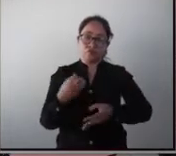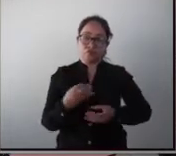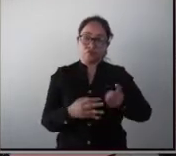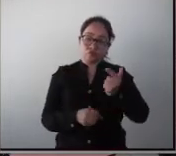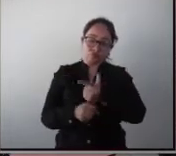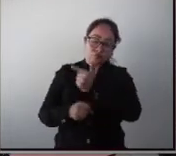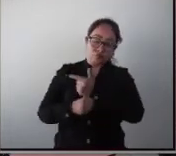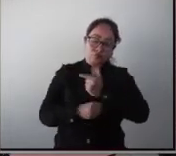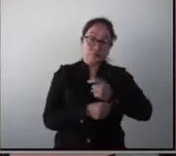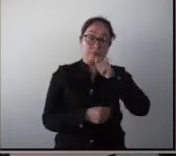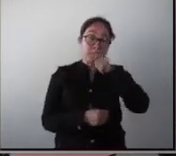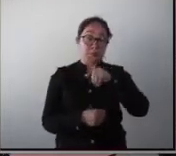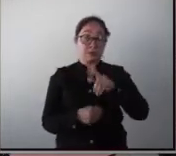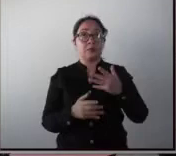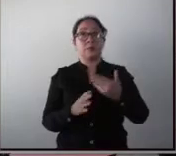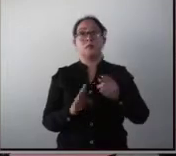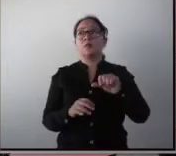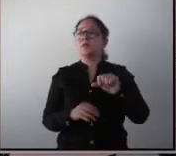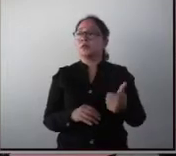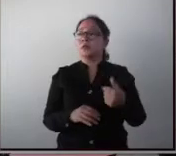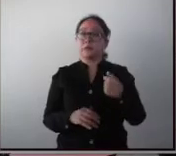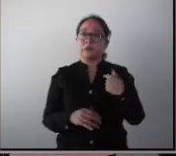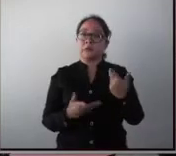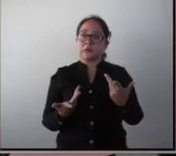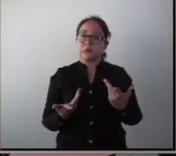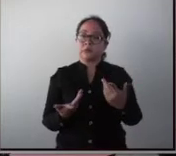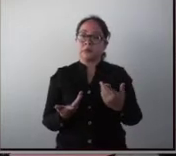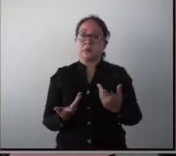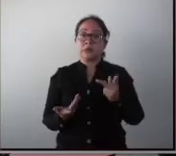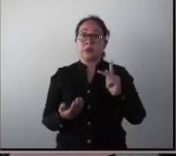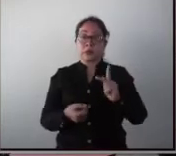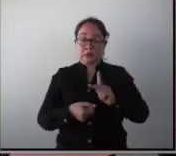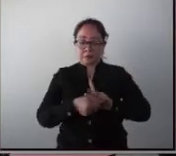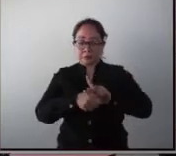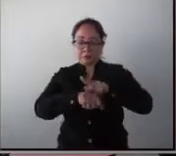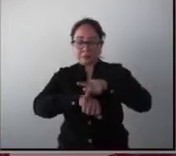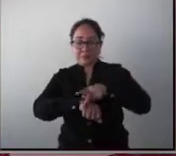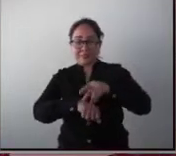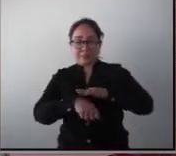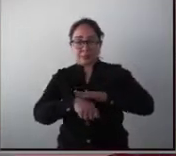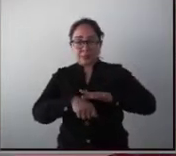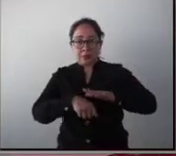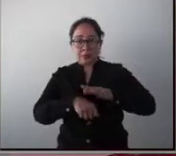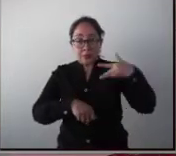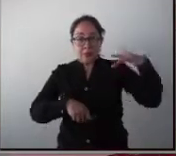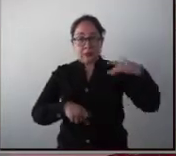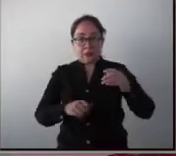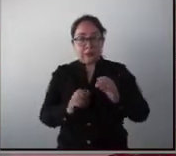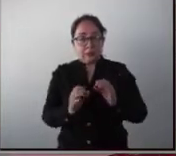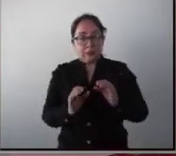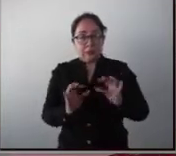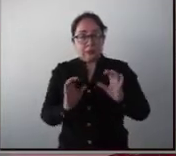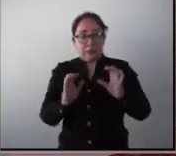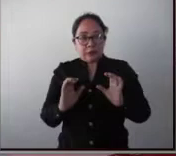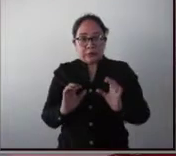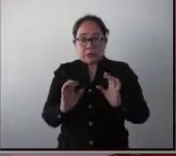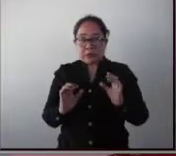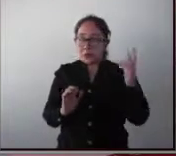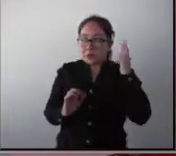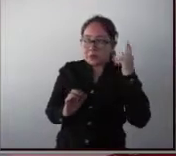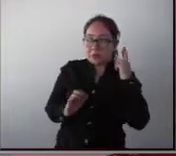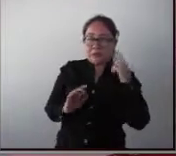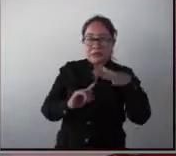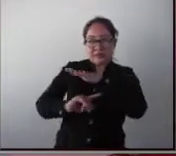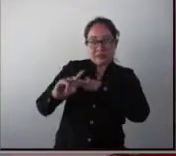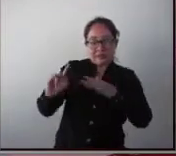queremos... Ah, bueno, hemos cambiado también la sensibilidad cutánea, porque son muy sensibles. Los ruidos son muy sensibles al